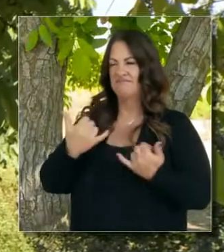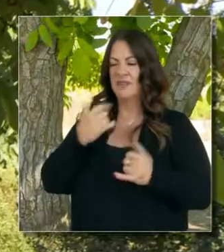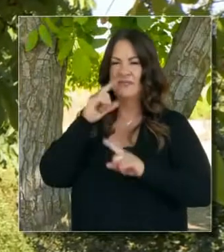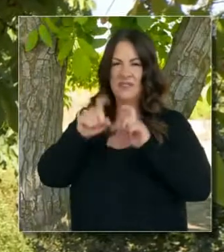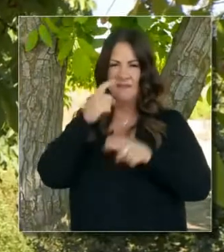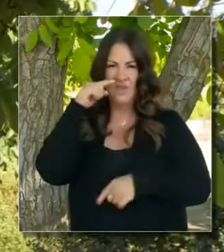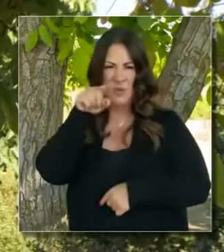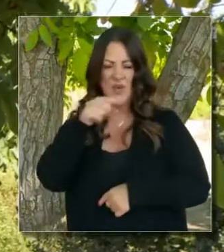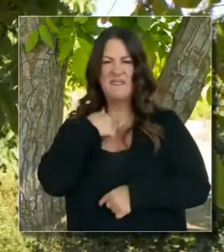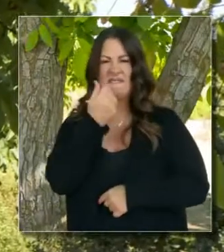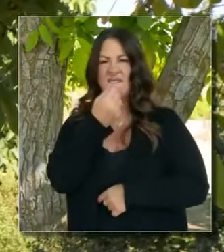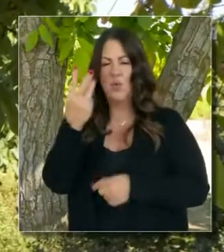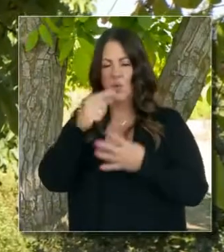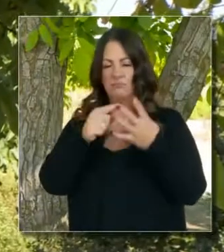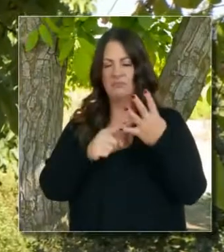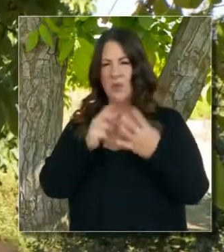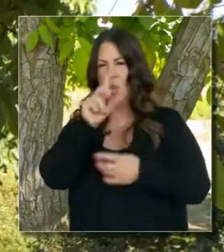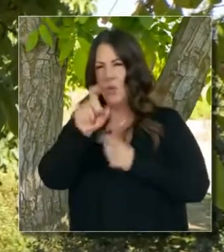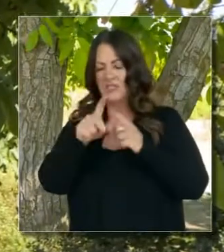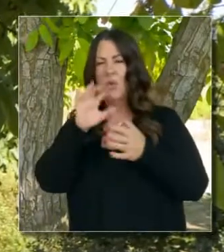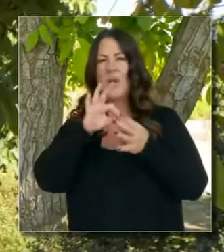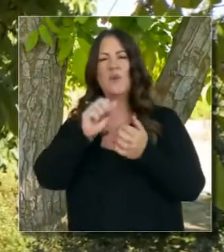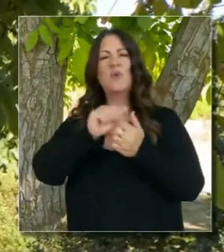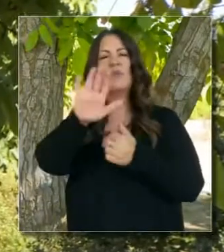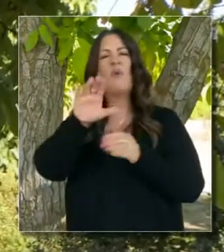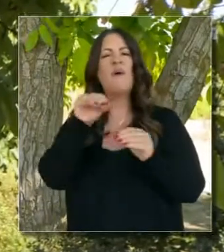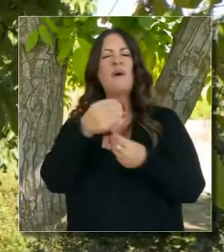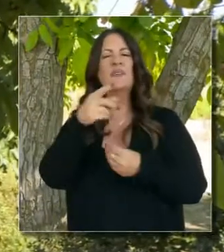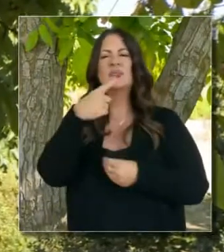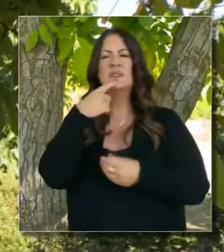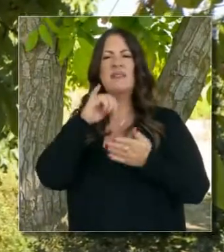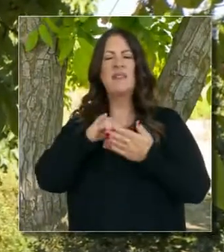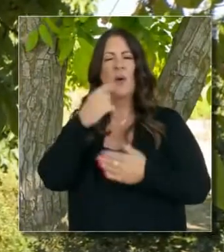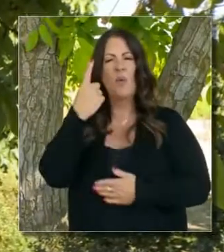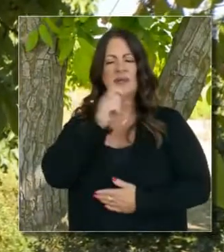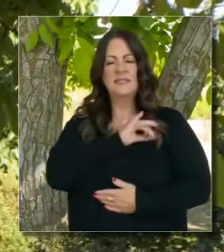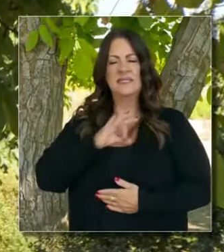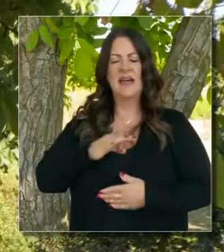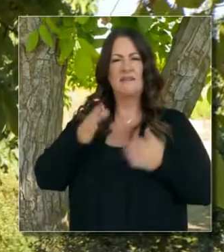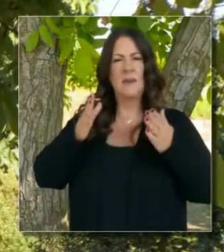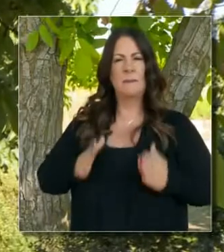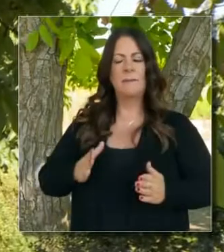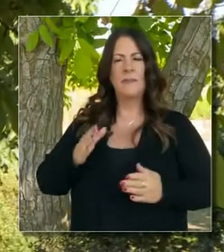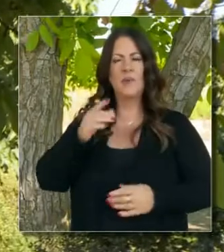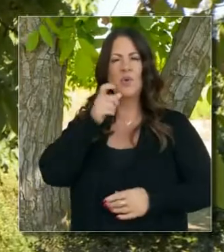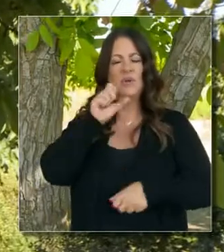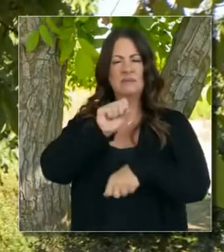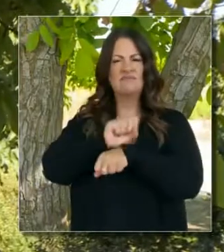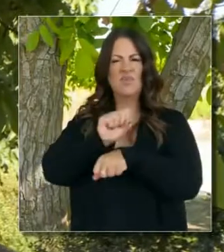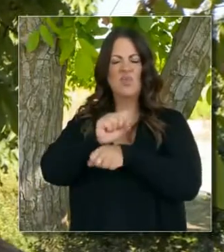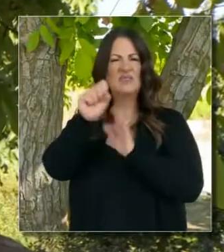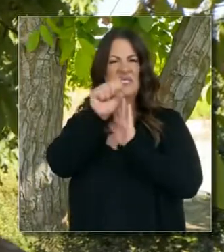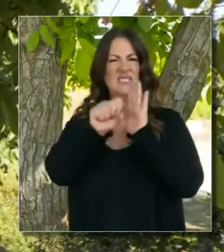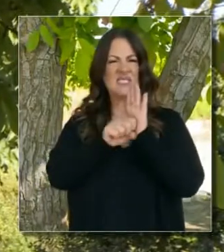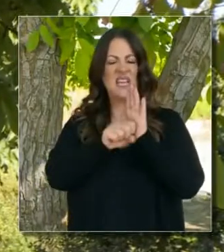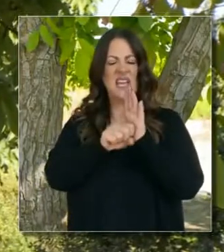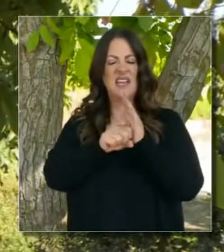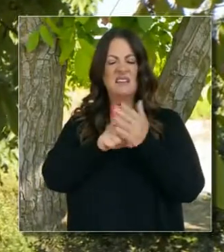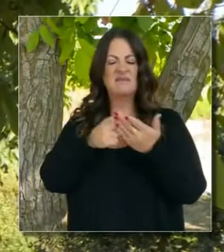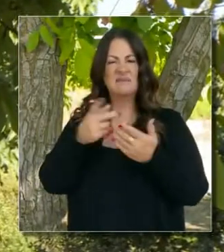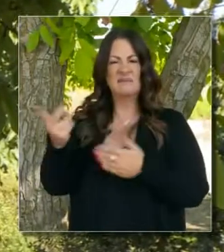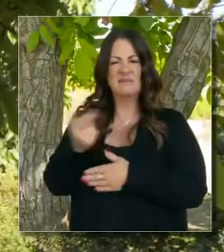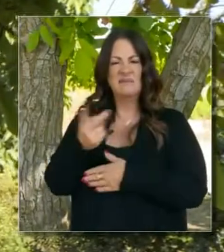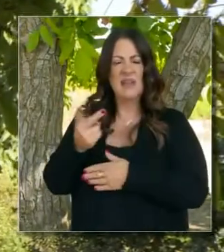cuerpo de prensa. Quiero hacer unas preguntas en cuanto a las noticias que un personal suyo, empleado estatal que